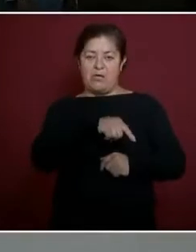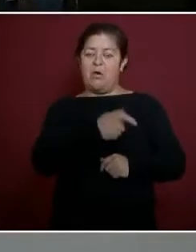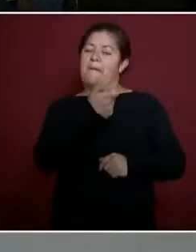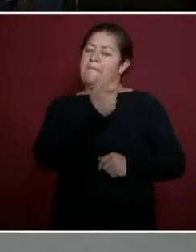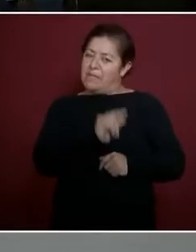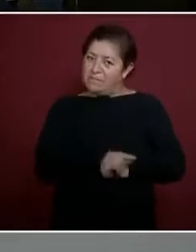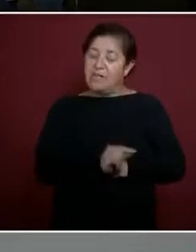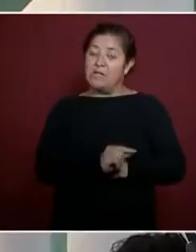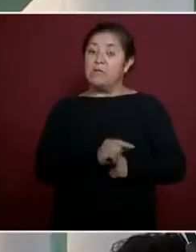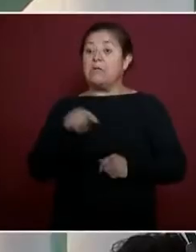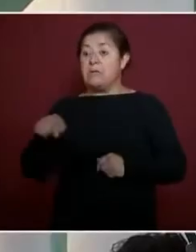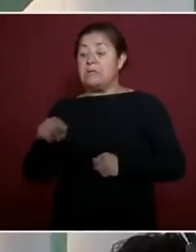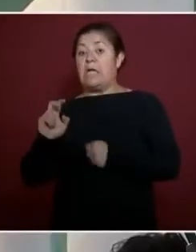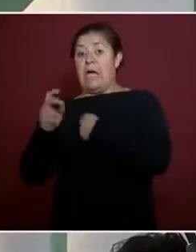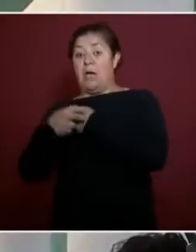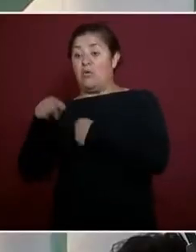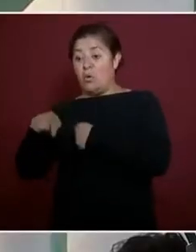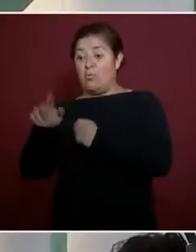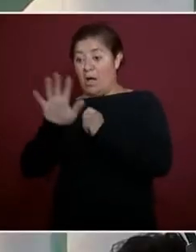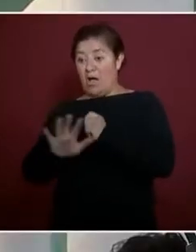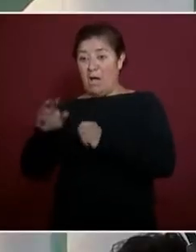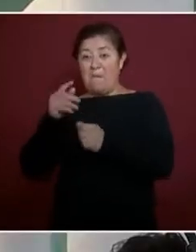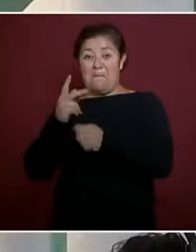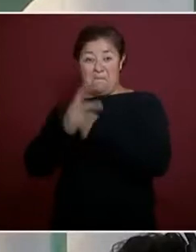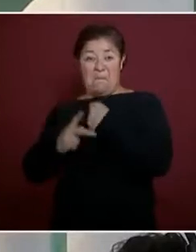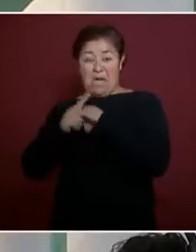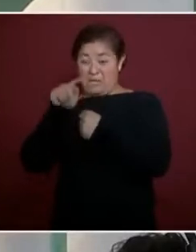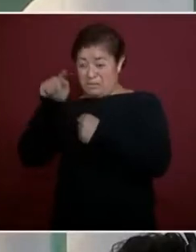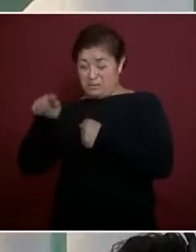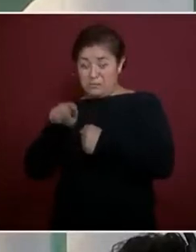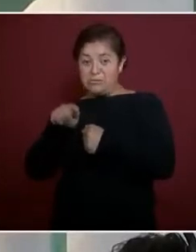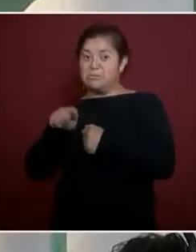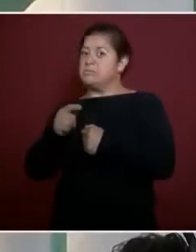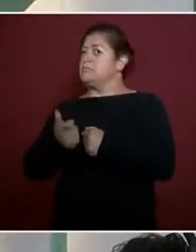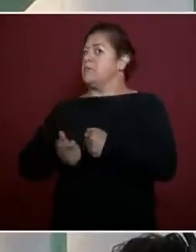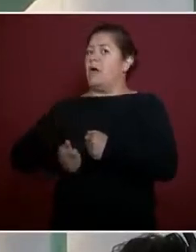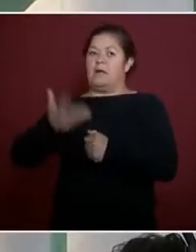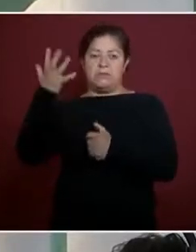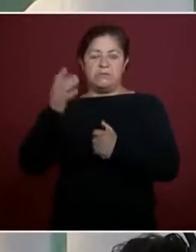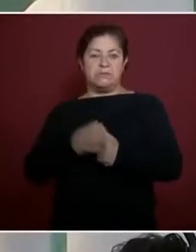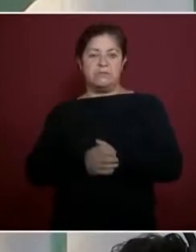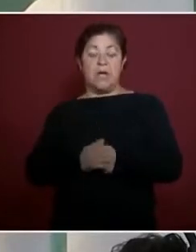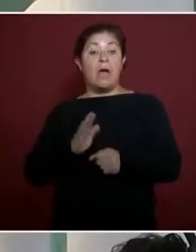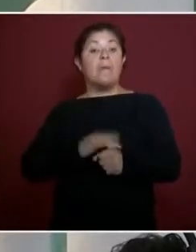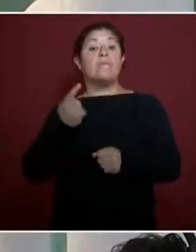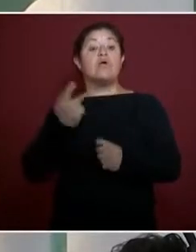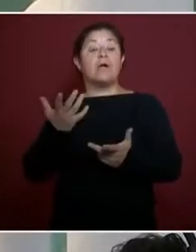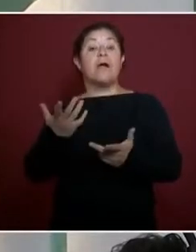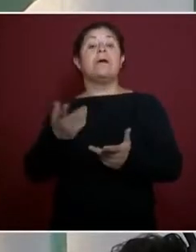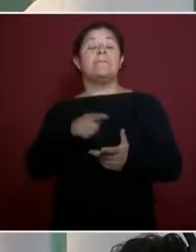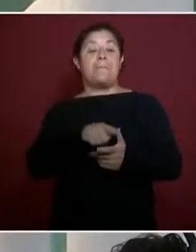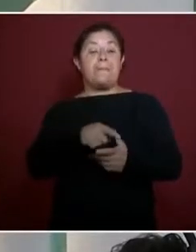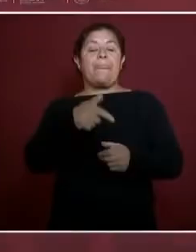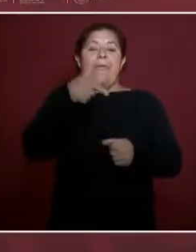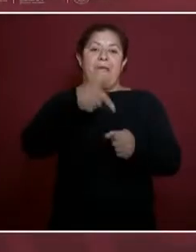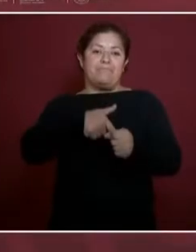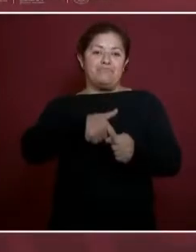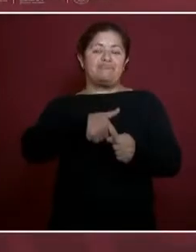países europeos. Y todo esto es porque estamos rehabilitando las refinerías,